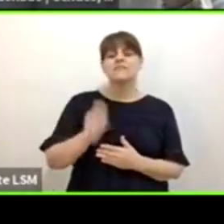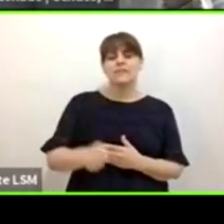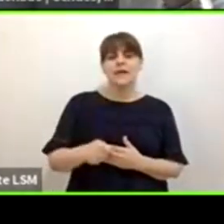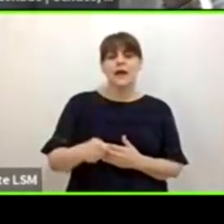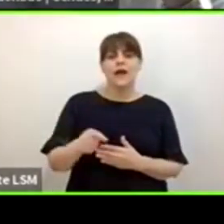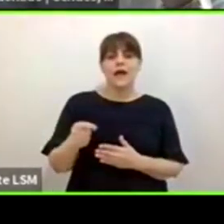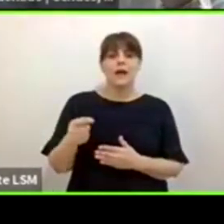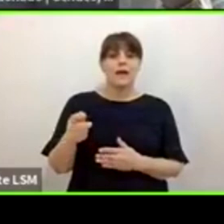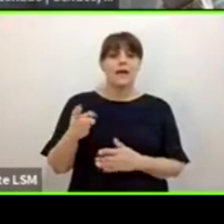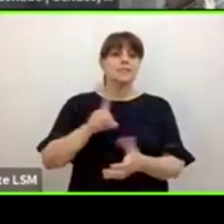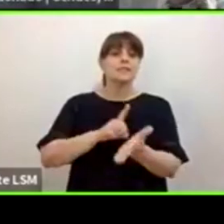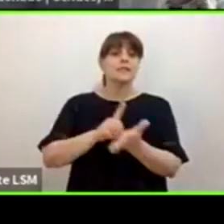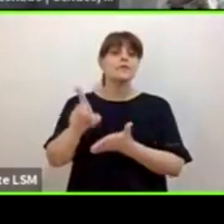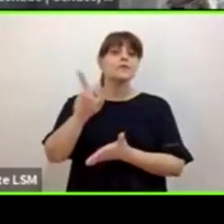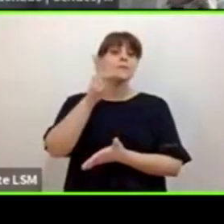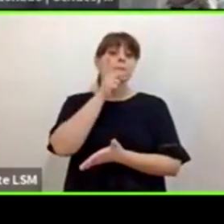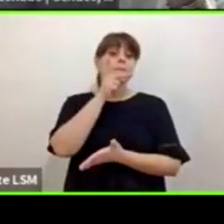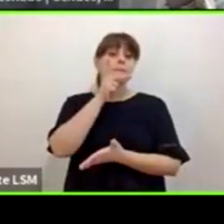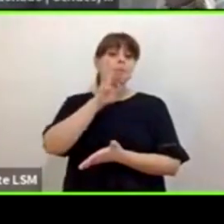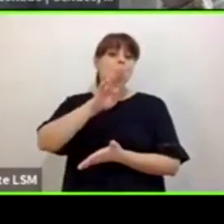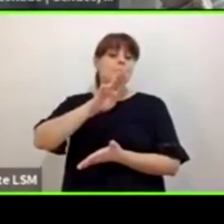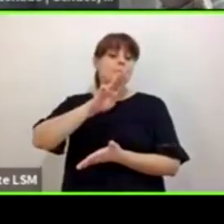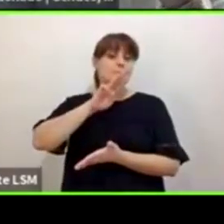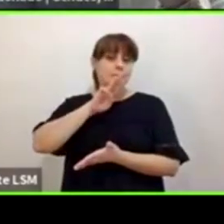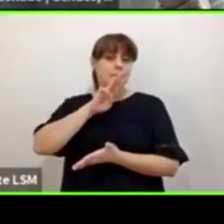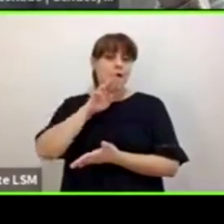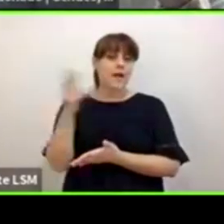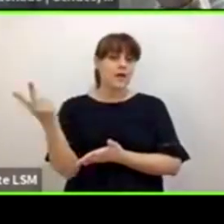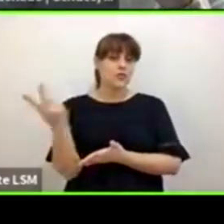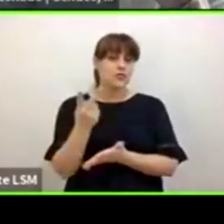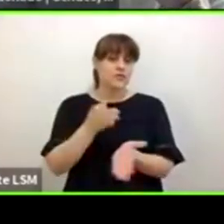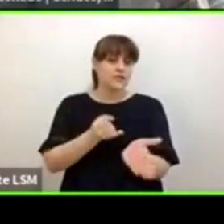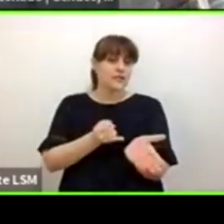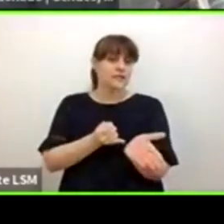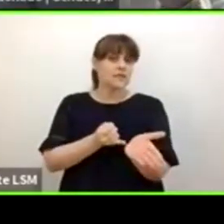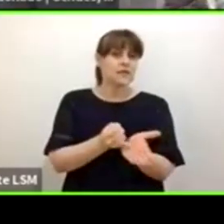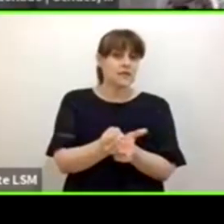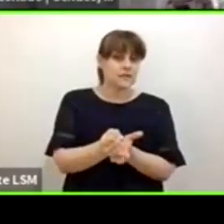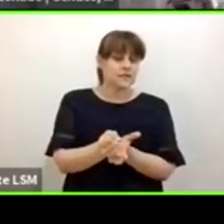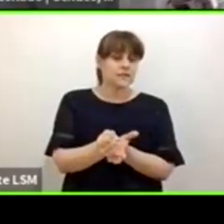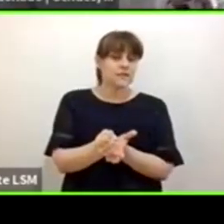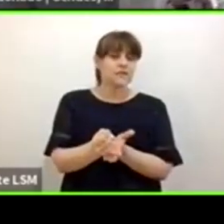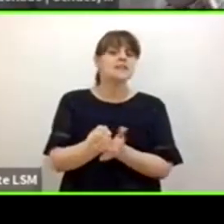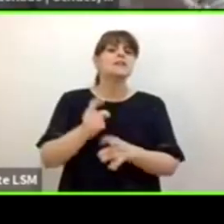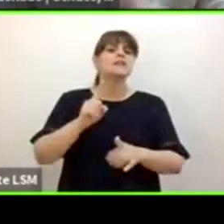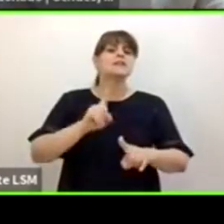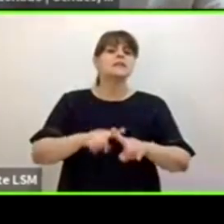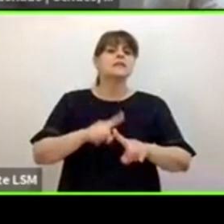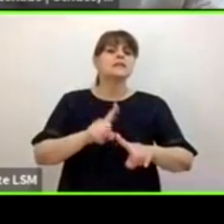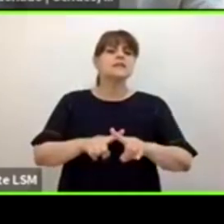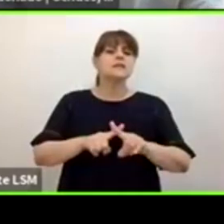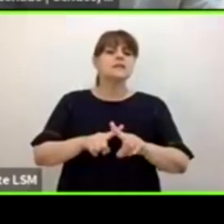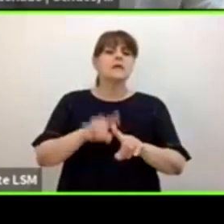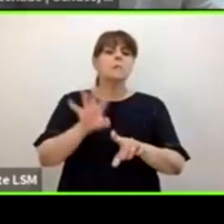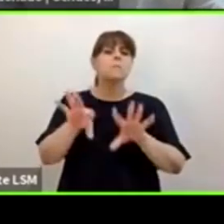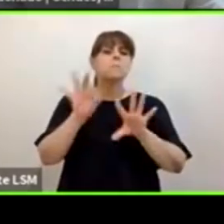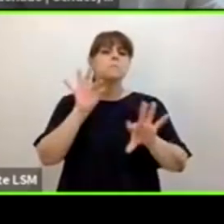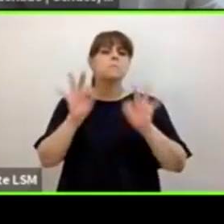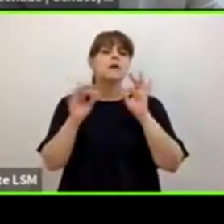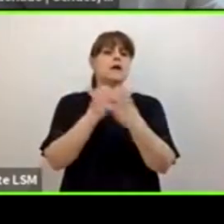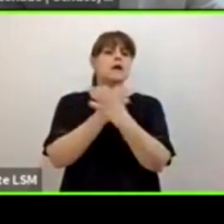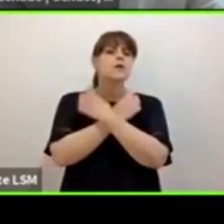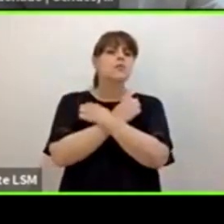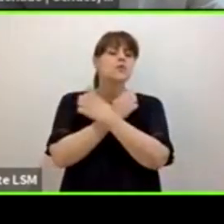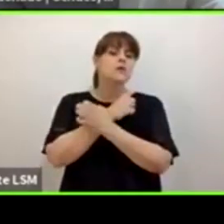argumento es el derecho de los padres y de las madres a decidir quiénes toman y quiénes no toman esta educación integral de la